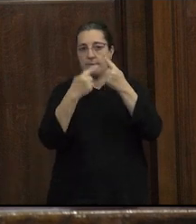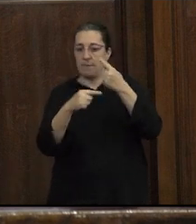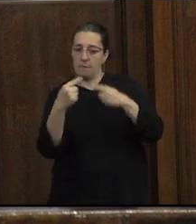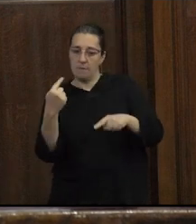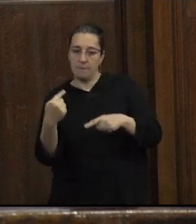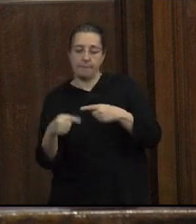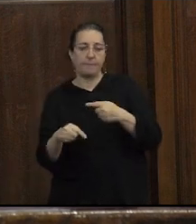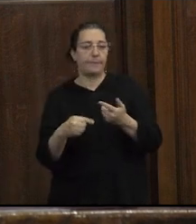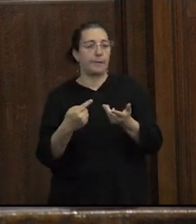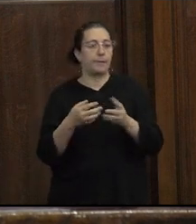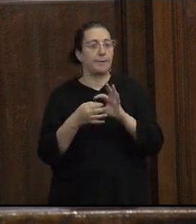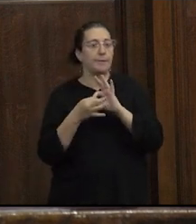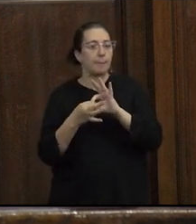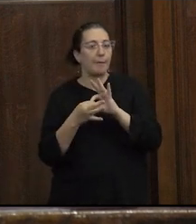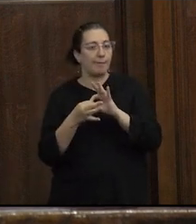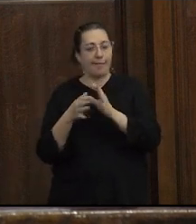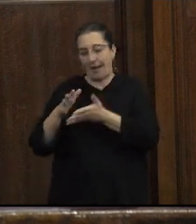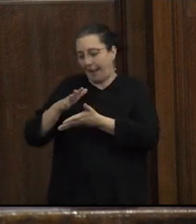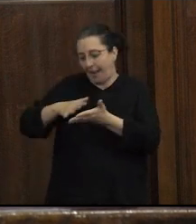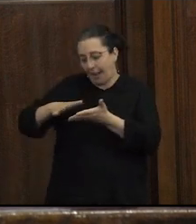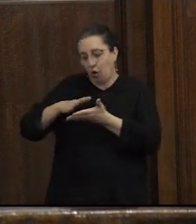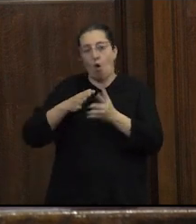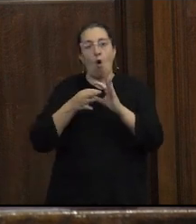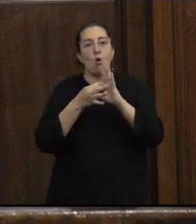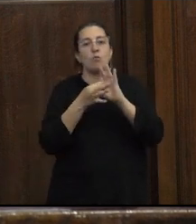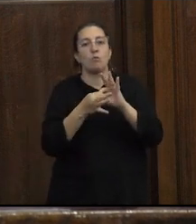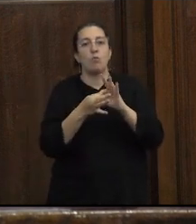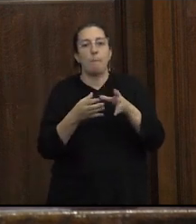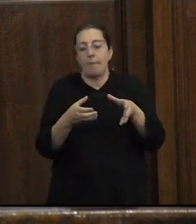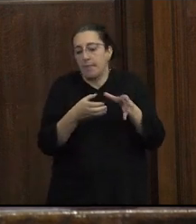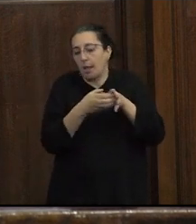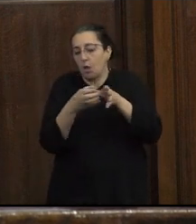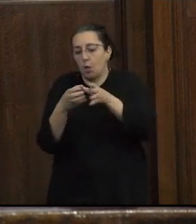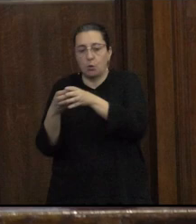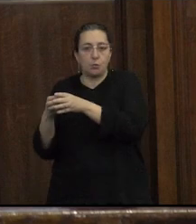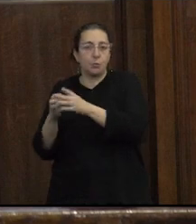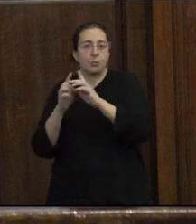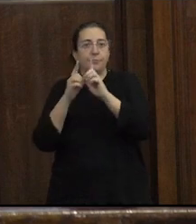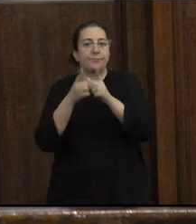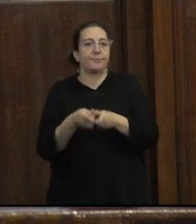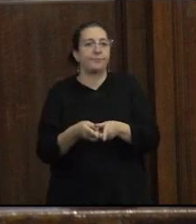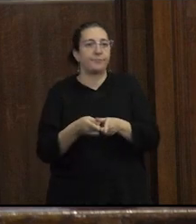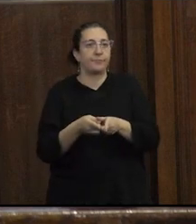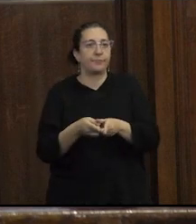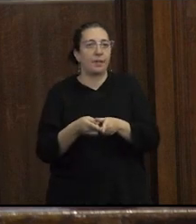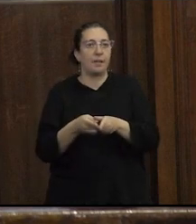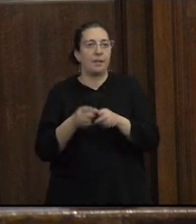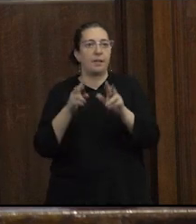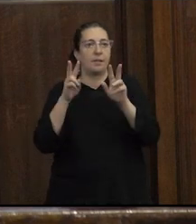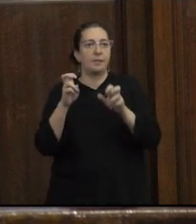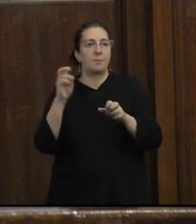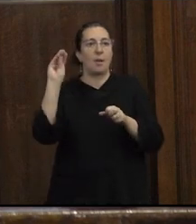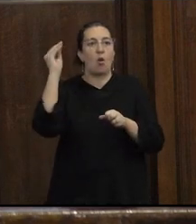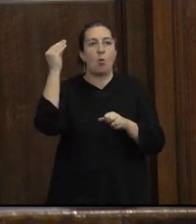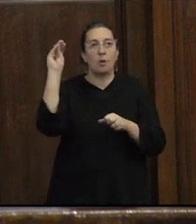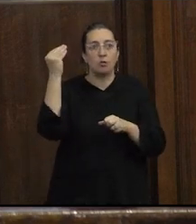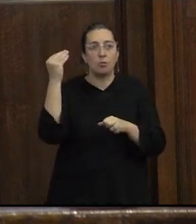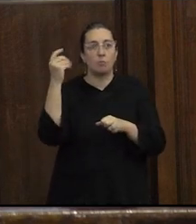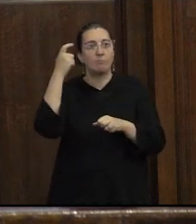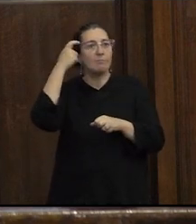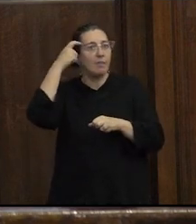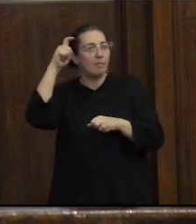regiones según grupos pero también según en el caso de la juventud según ideologías